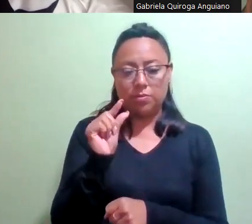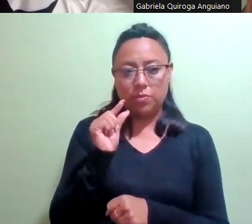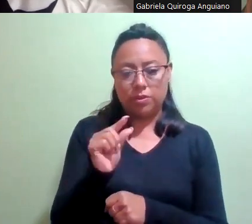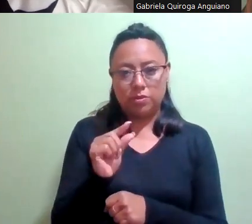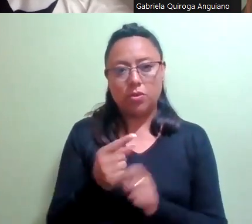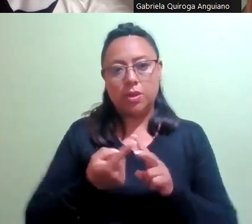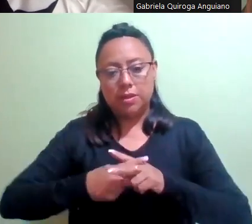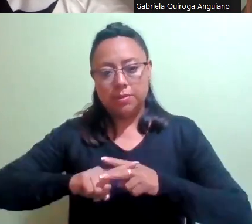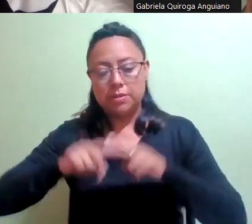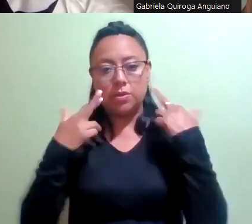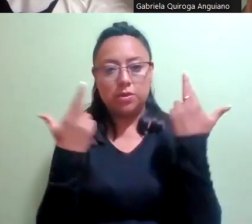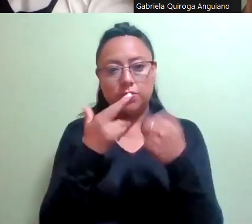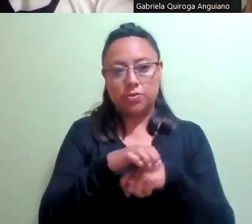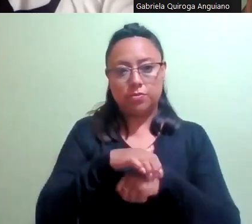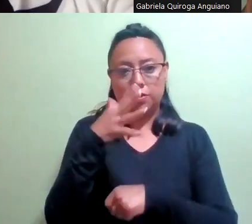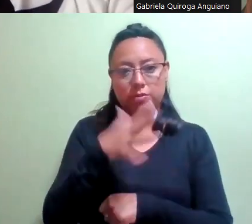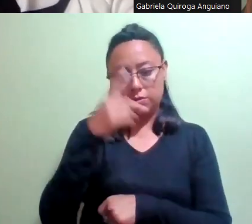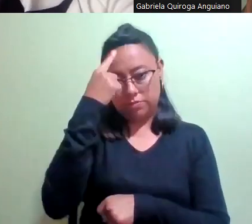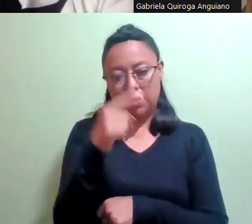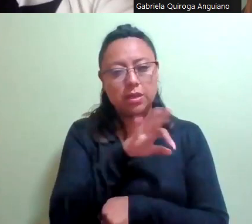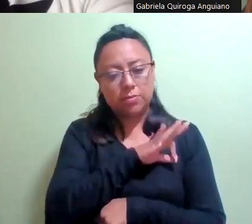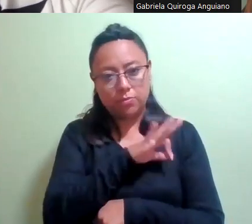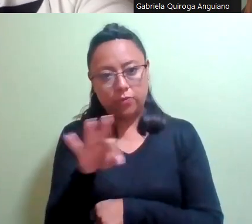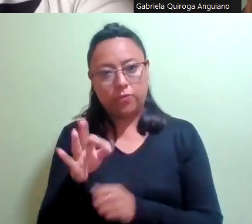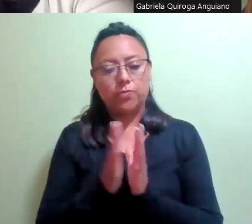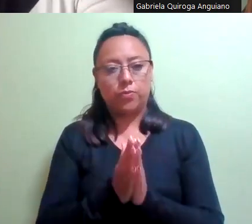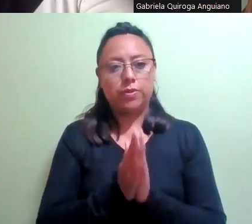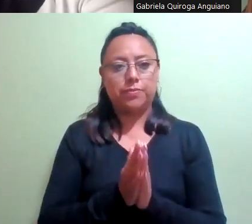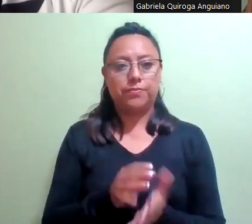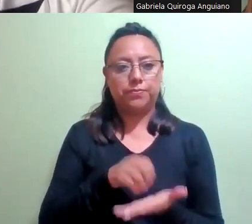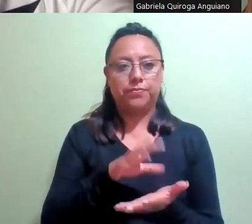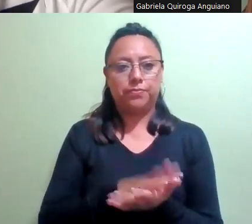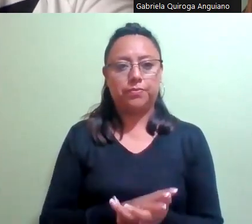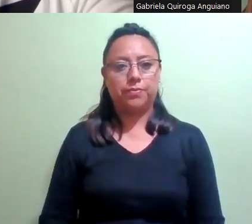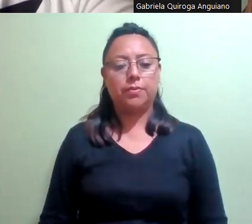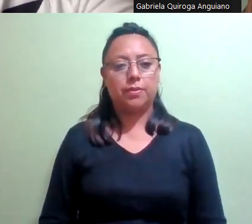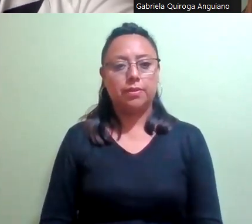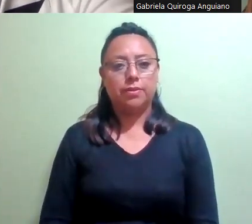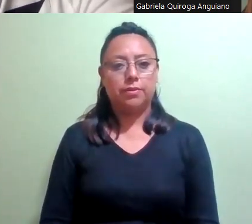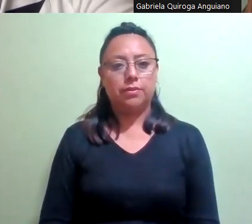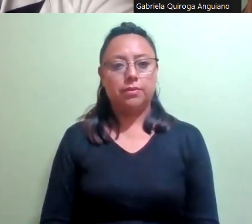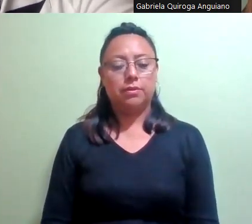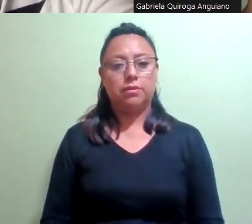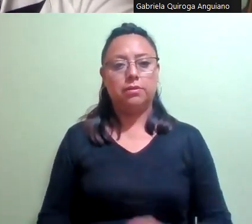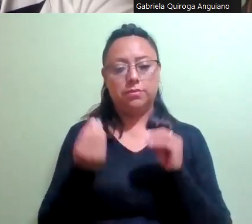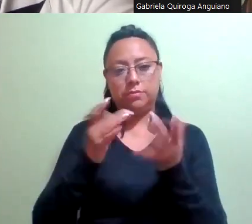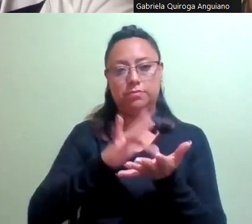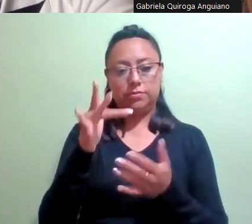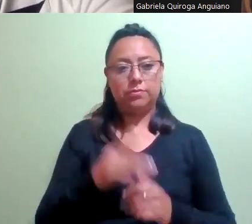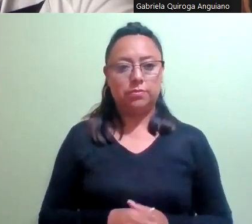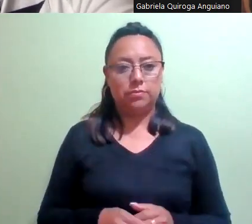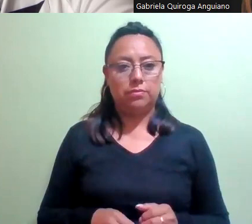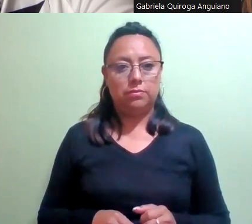sesión ordinaria para que nos acompañen en el par de diámenes que están a consideración. Muchas gracias y